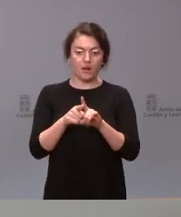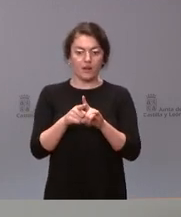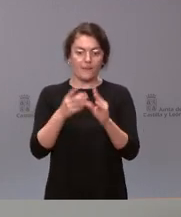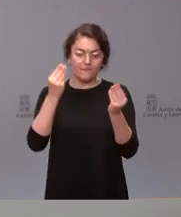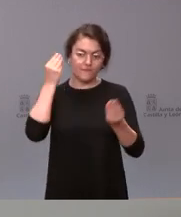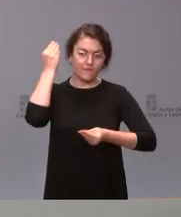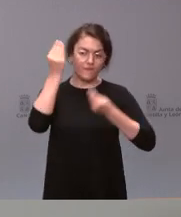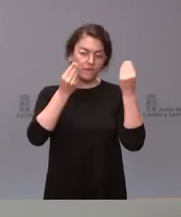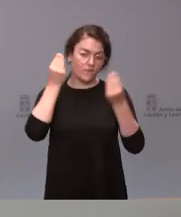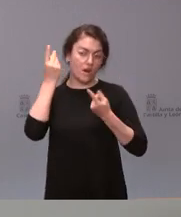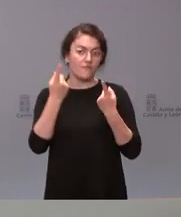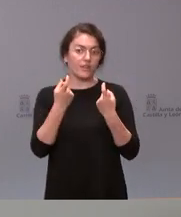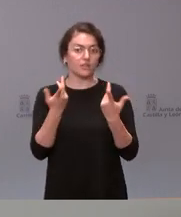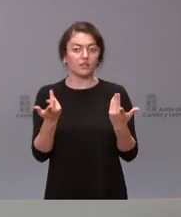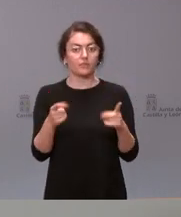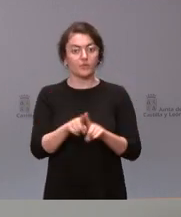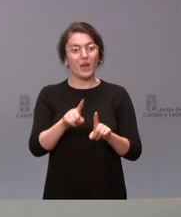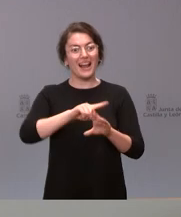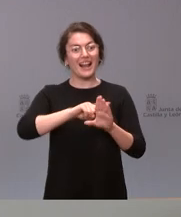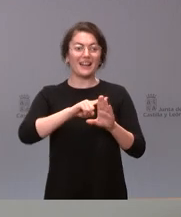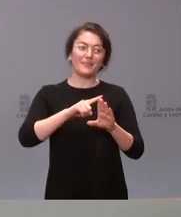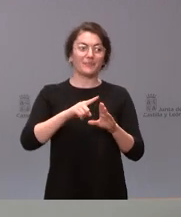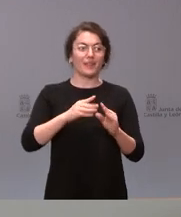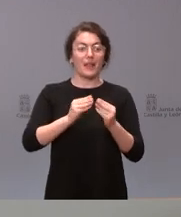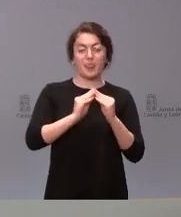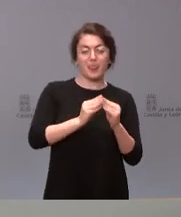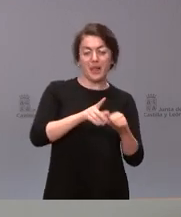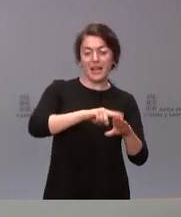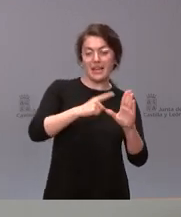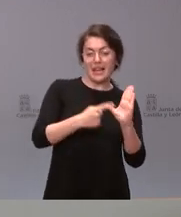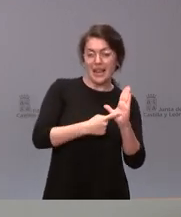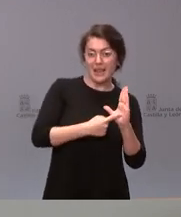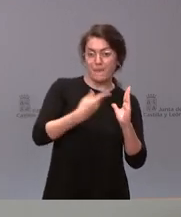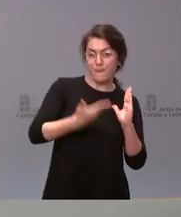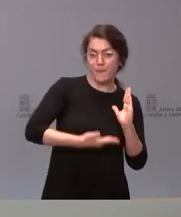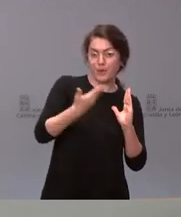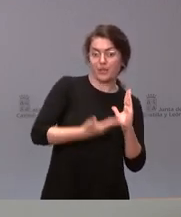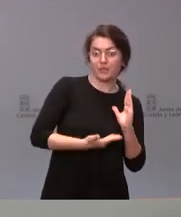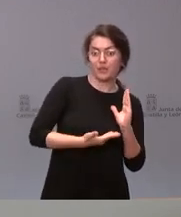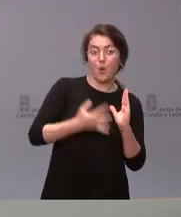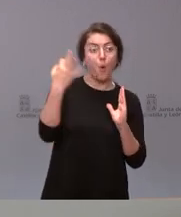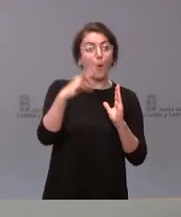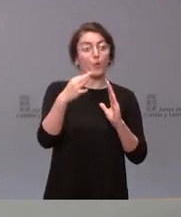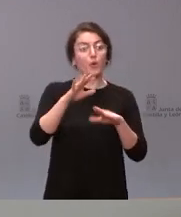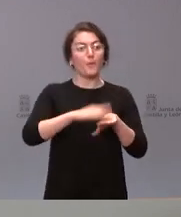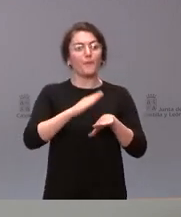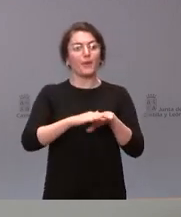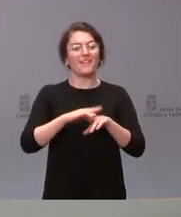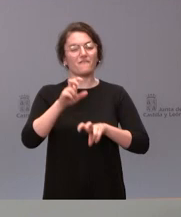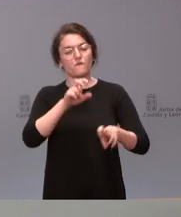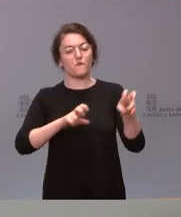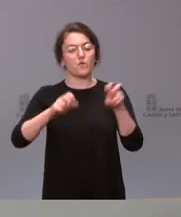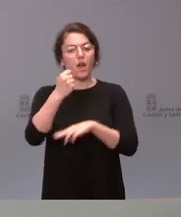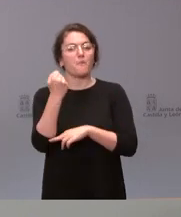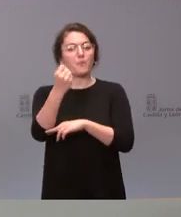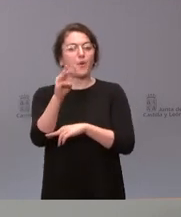abordar. No se puede legislar cuestiones de esta importancia sobre la base de buscar meros apoyos parlamentarios en un momento dado, sobre la base